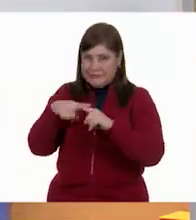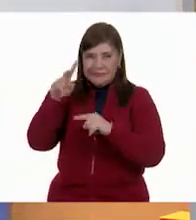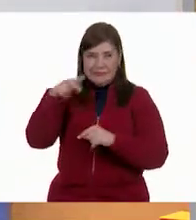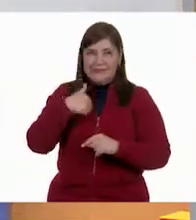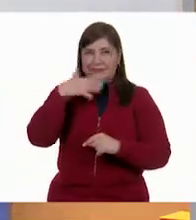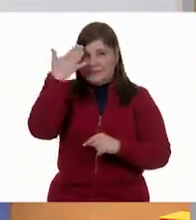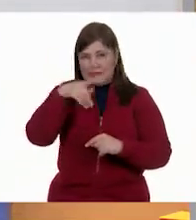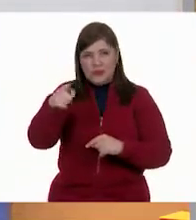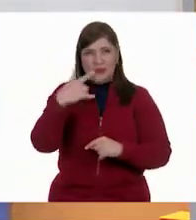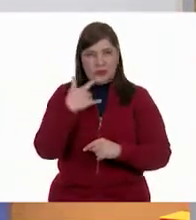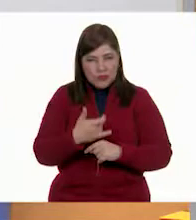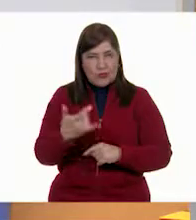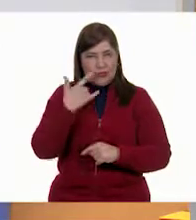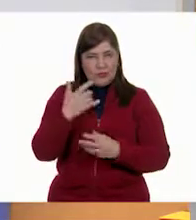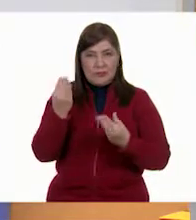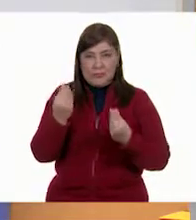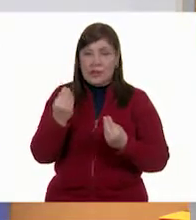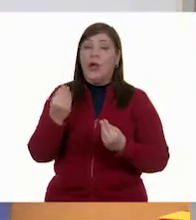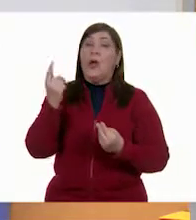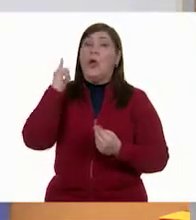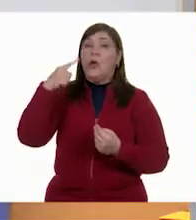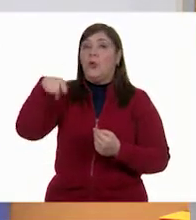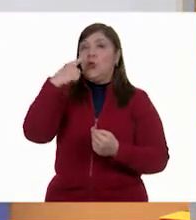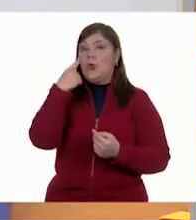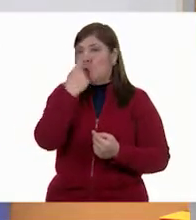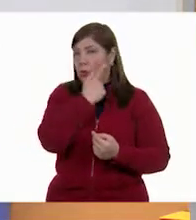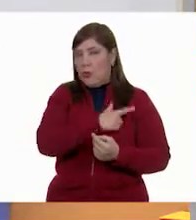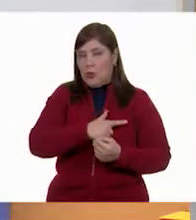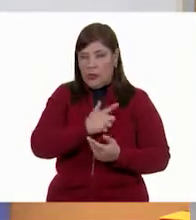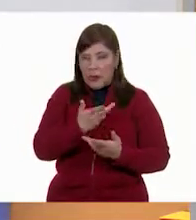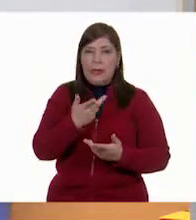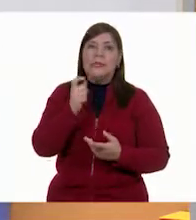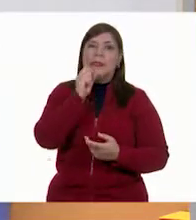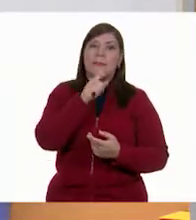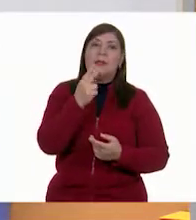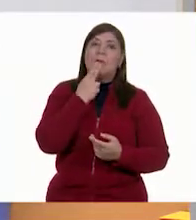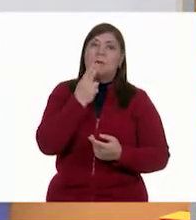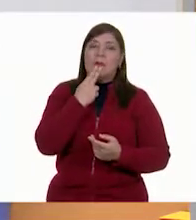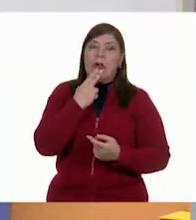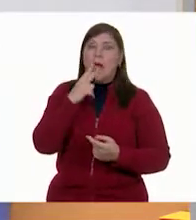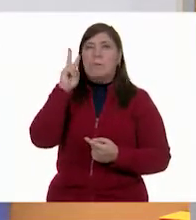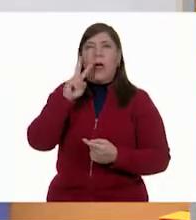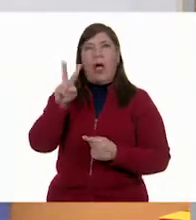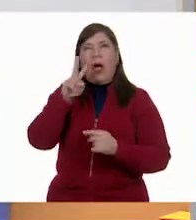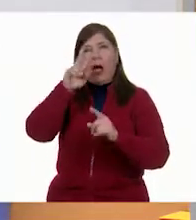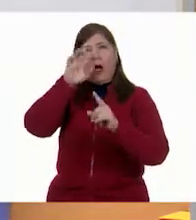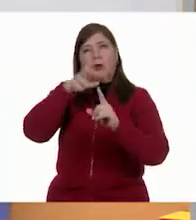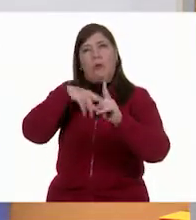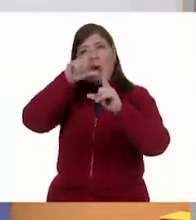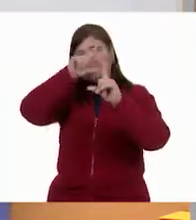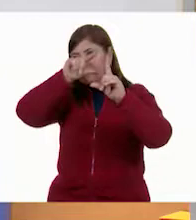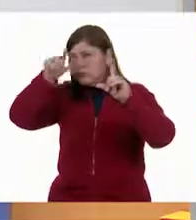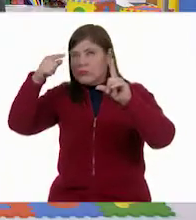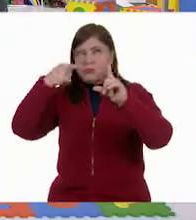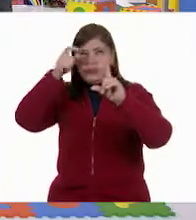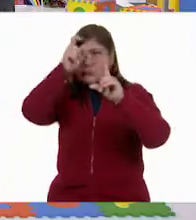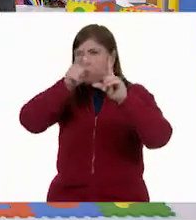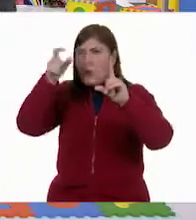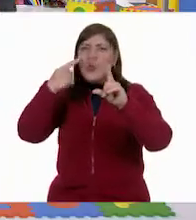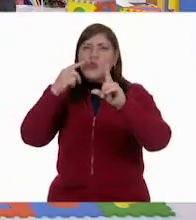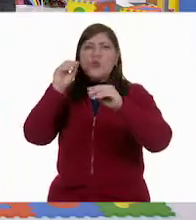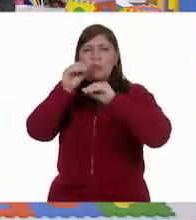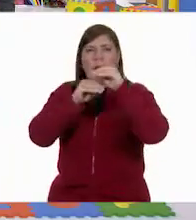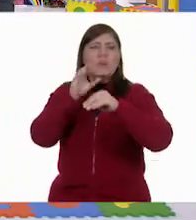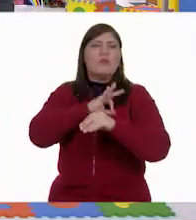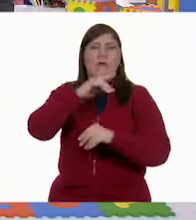duro allá en casa. Y espero que esto les haya servido mucho para ver que es muy sencillo realizar nuestras gráficas de barra. Muchísimas